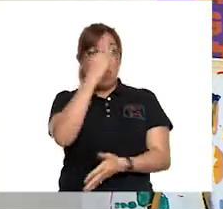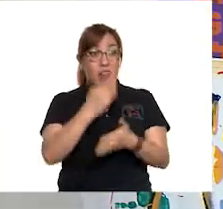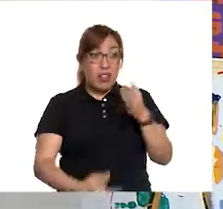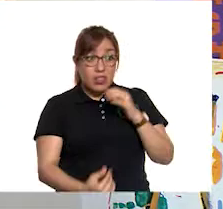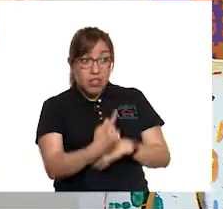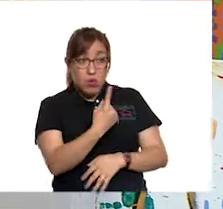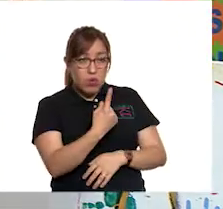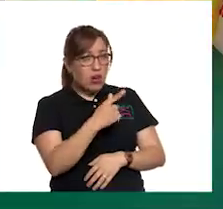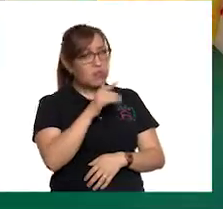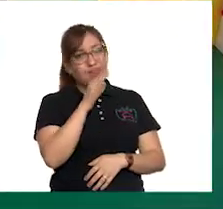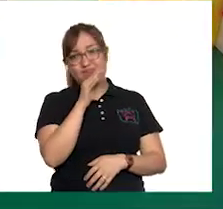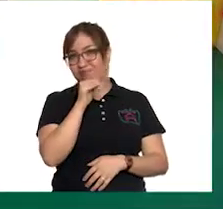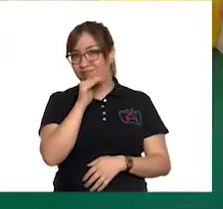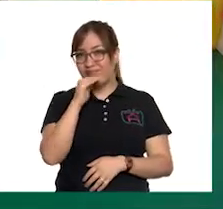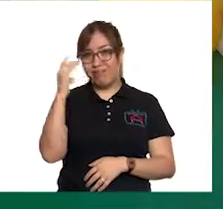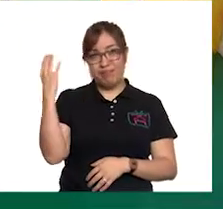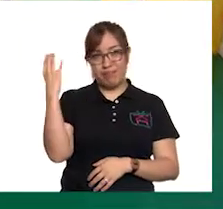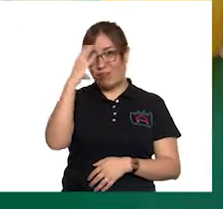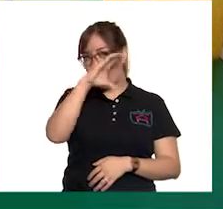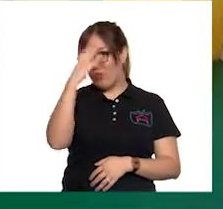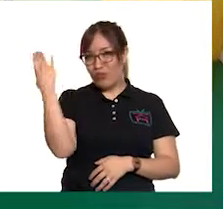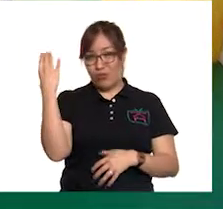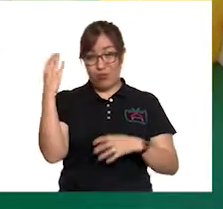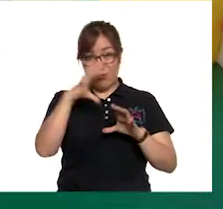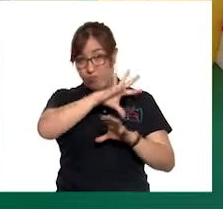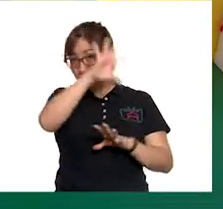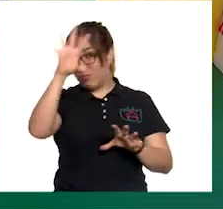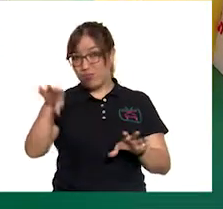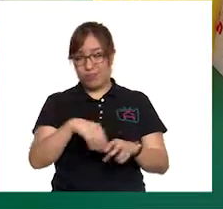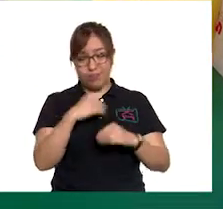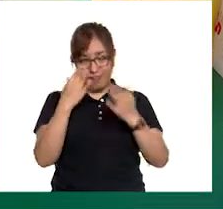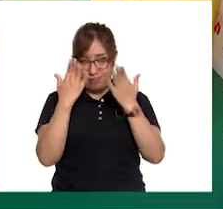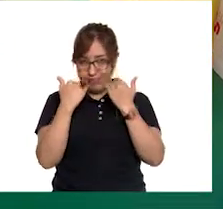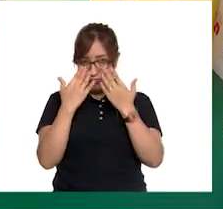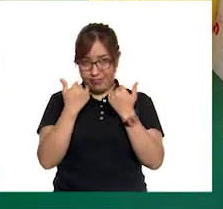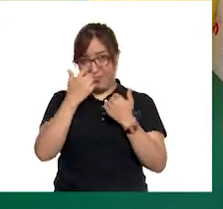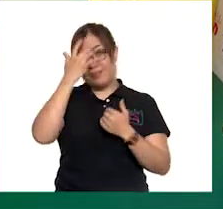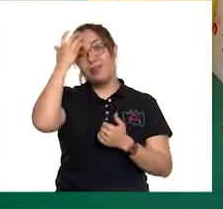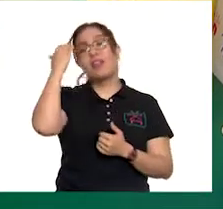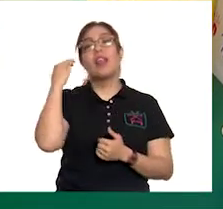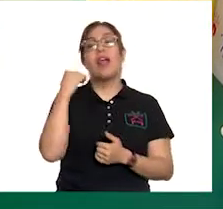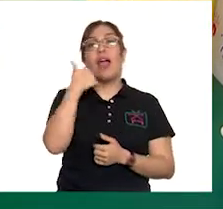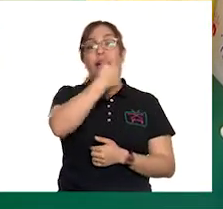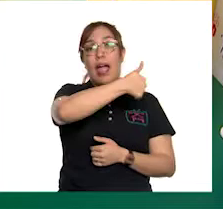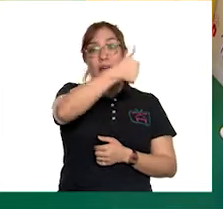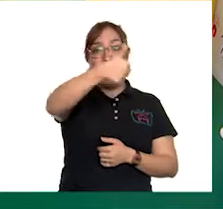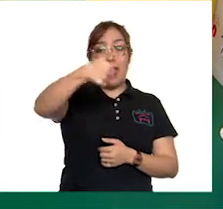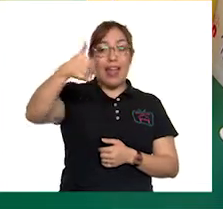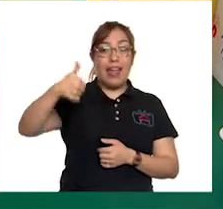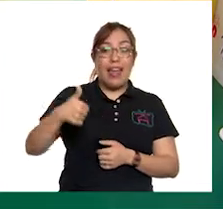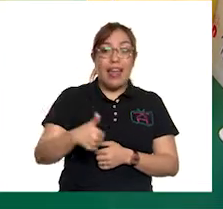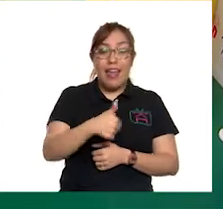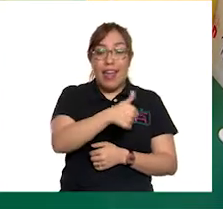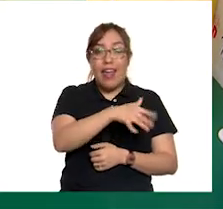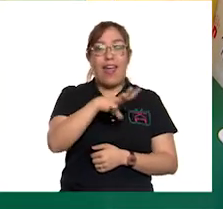no podremos tener la imagen completa. ¿Están de acuerdo? Además, cada pieza tiene un lugar especial en el rompecabezas. Si las ponemos